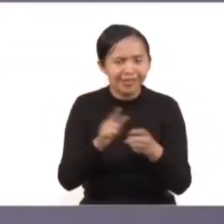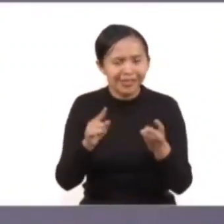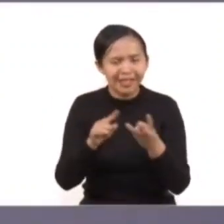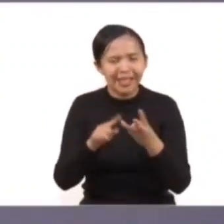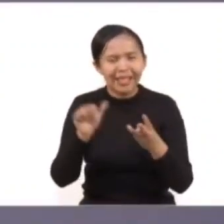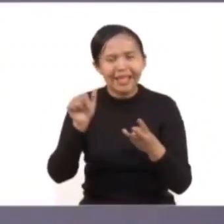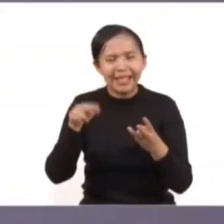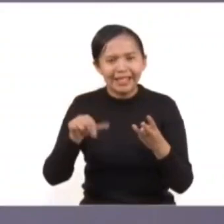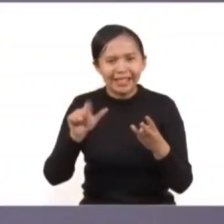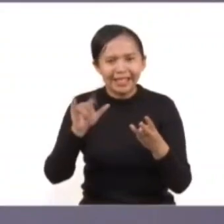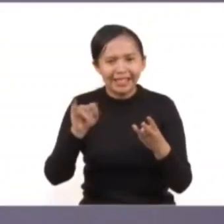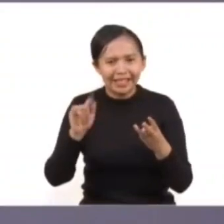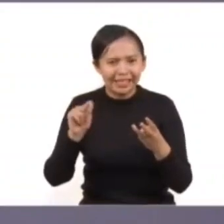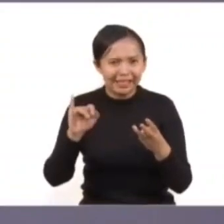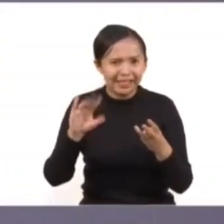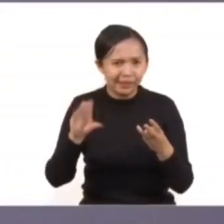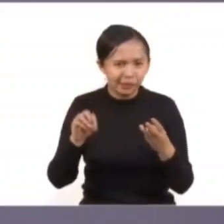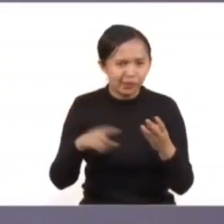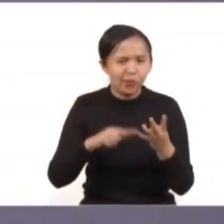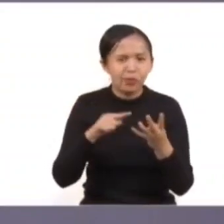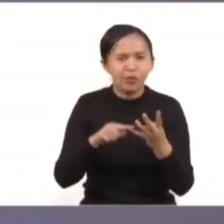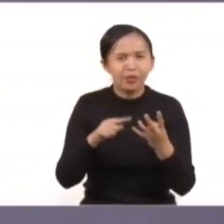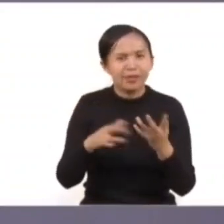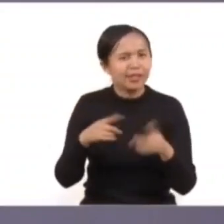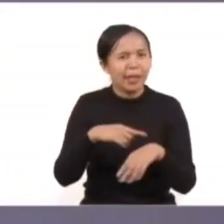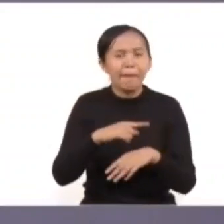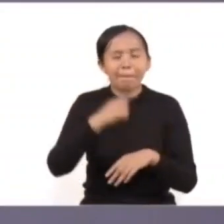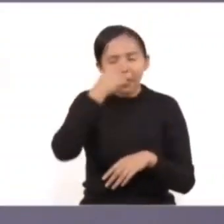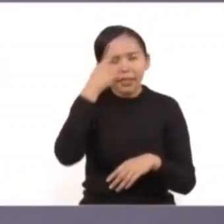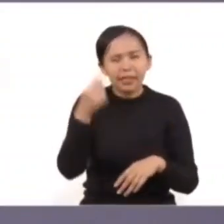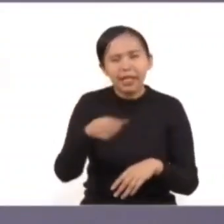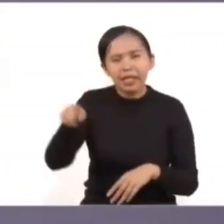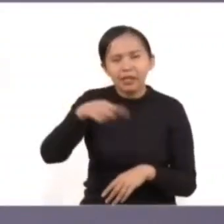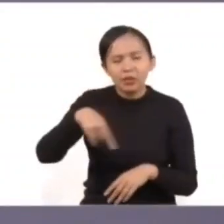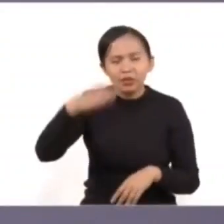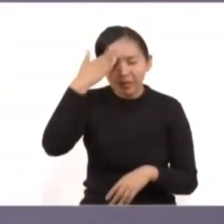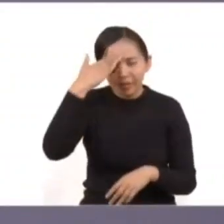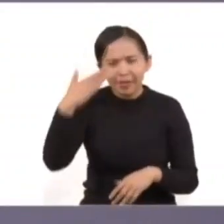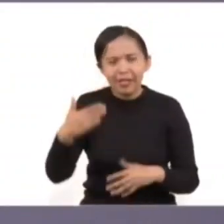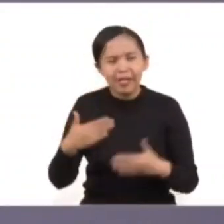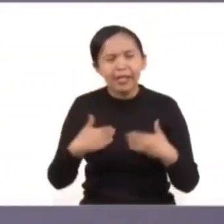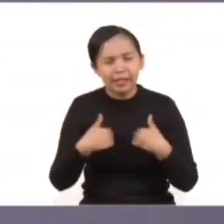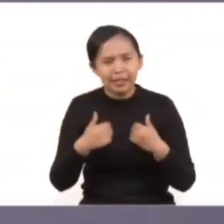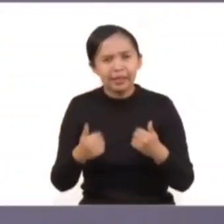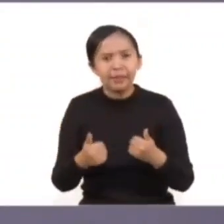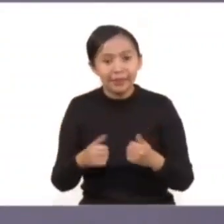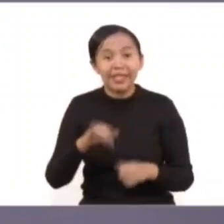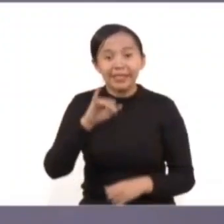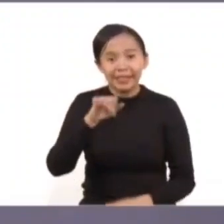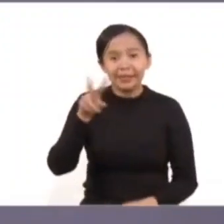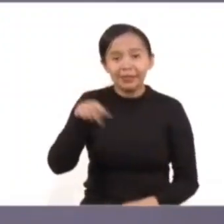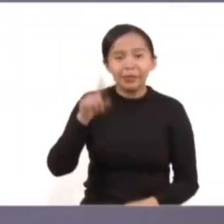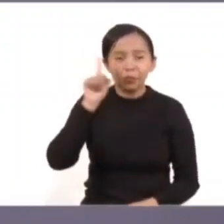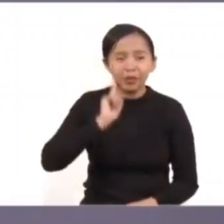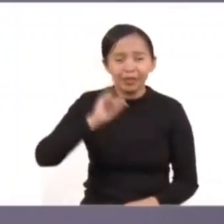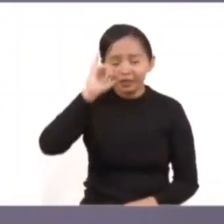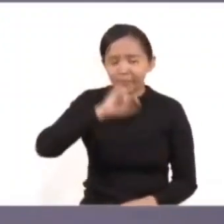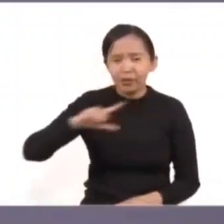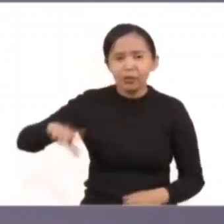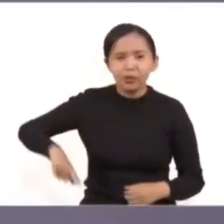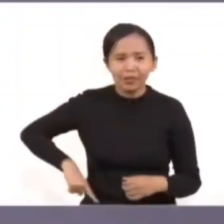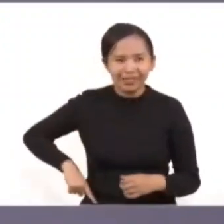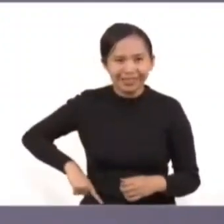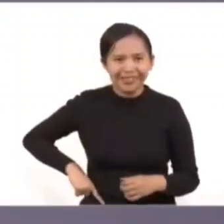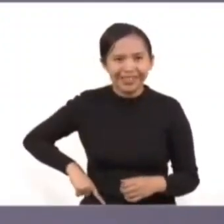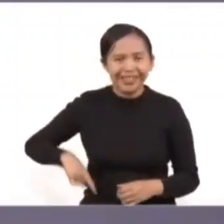analítico lo que está pasando en la capital del país. Y sí, encabezada por la jefa de gobierno, la doctora Claudia Sheinbaum,